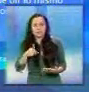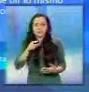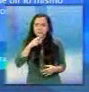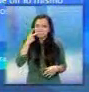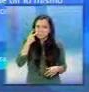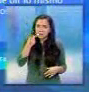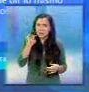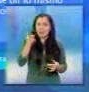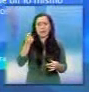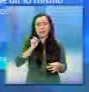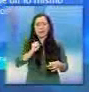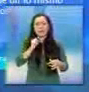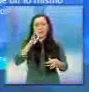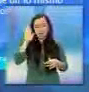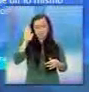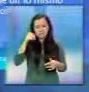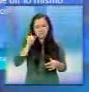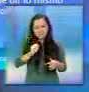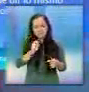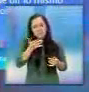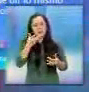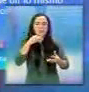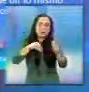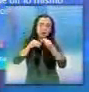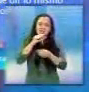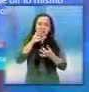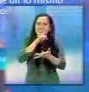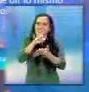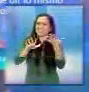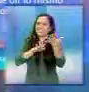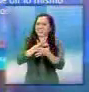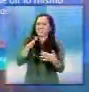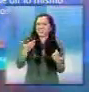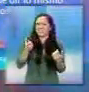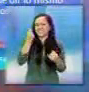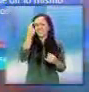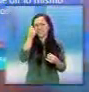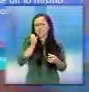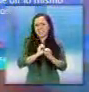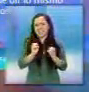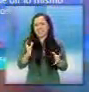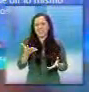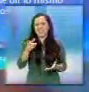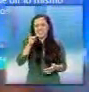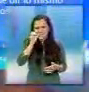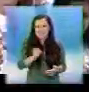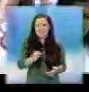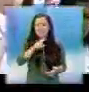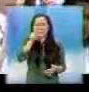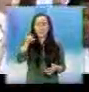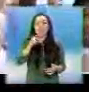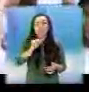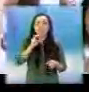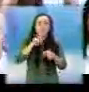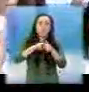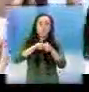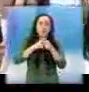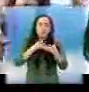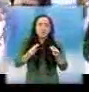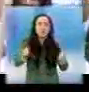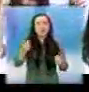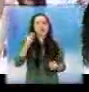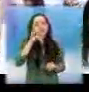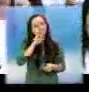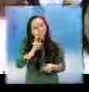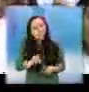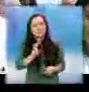La cosa no paró allí.